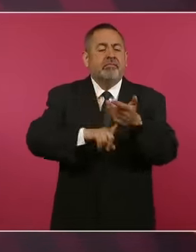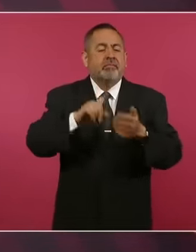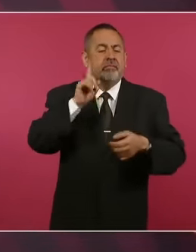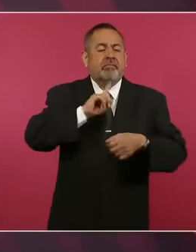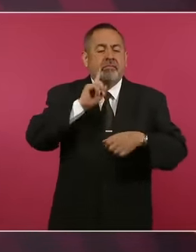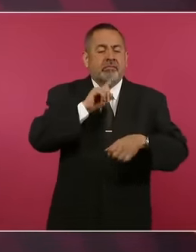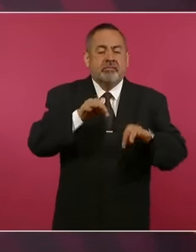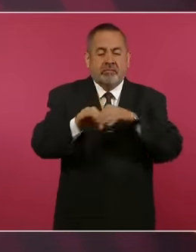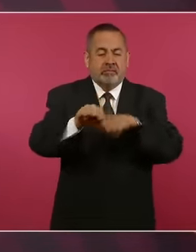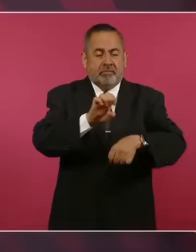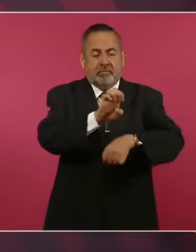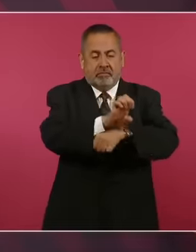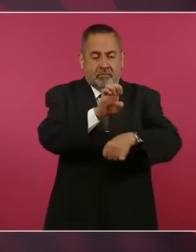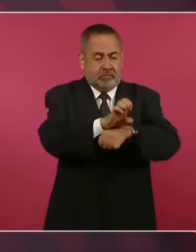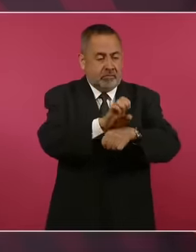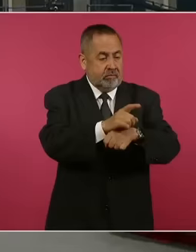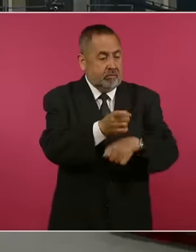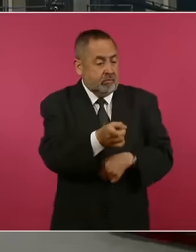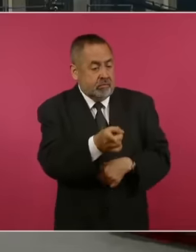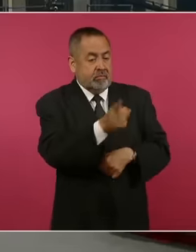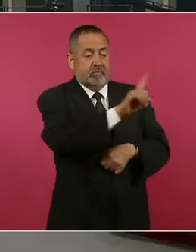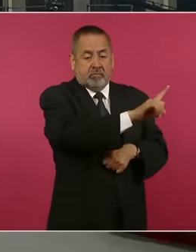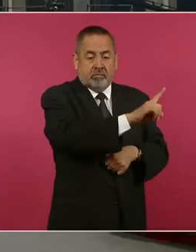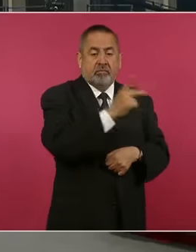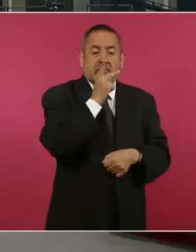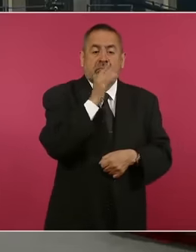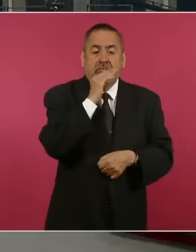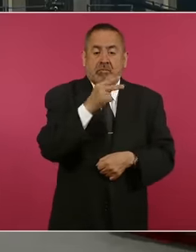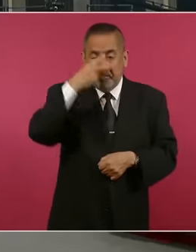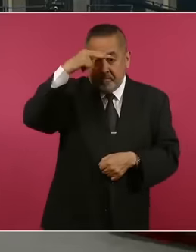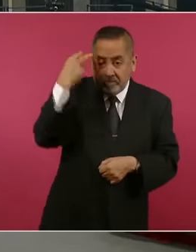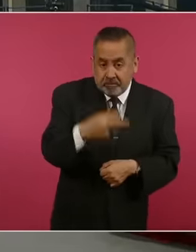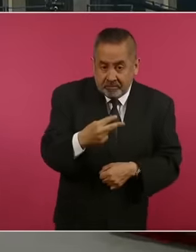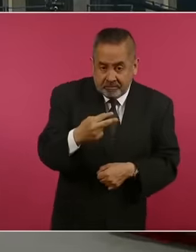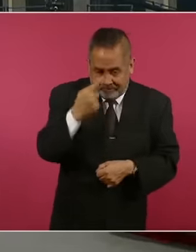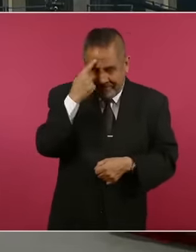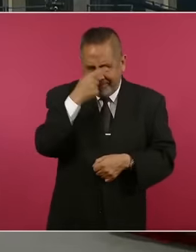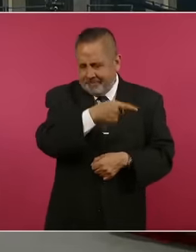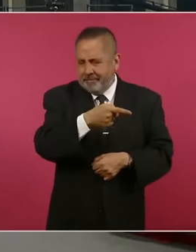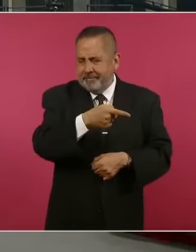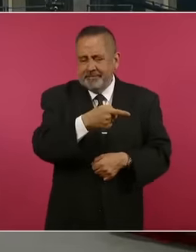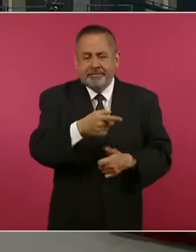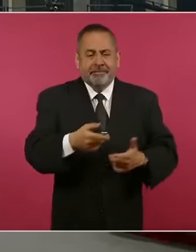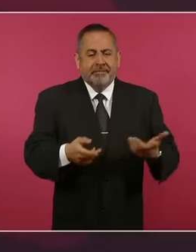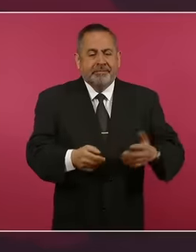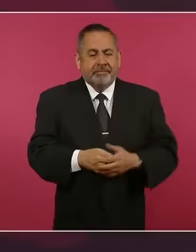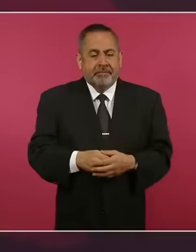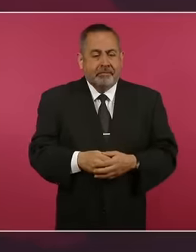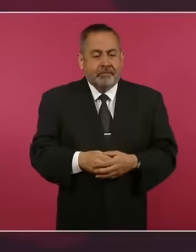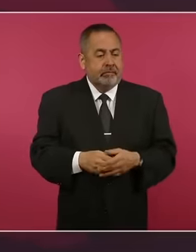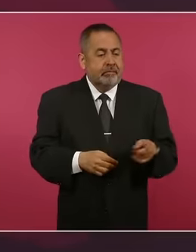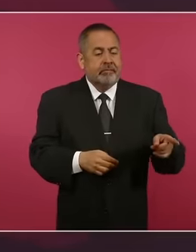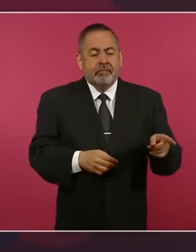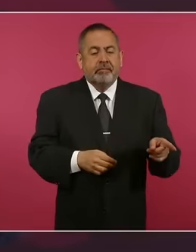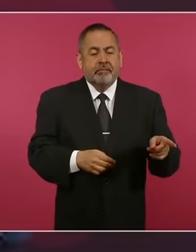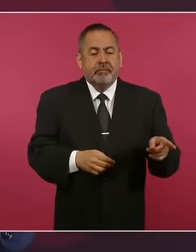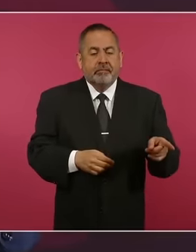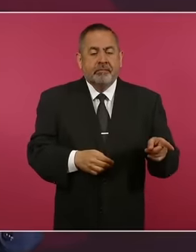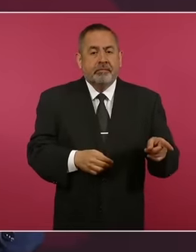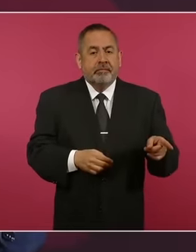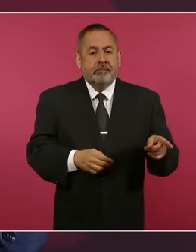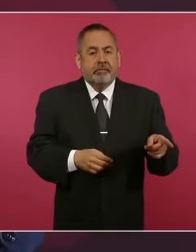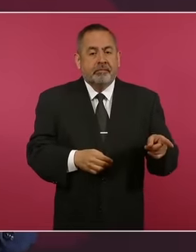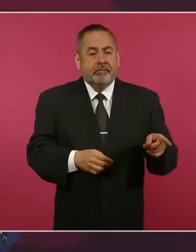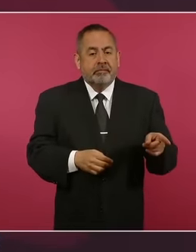de origen mexicano, que nos piden que la